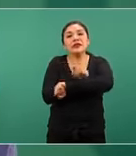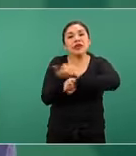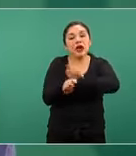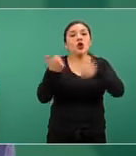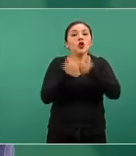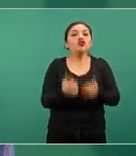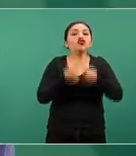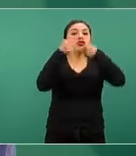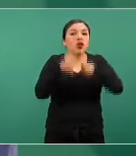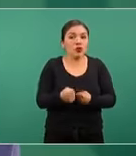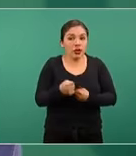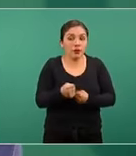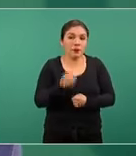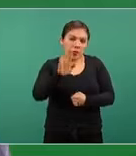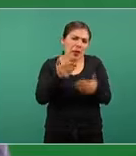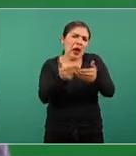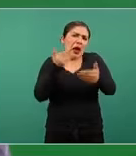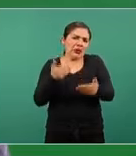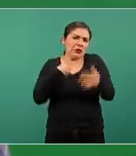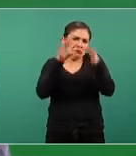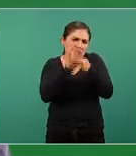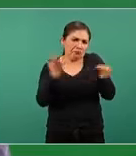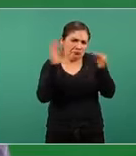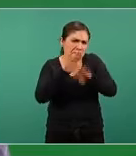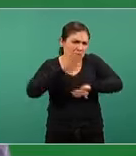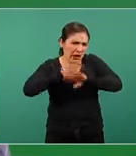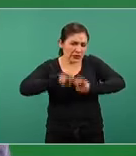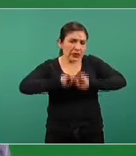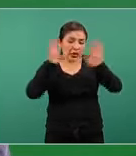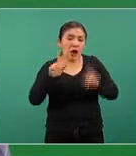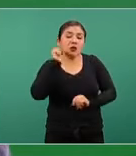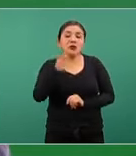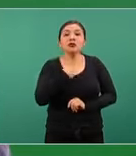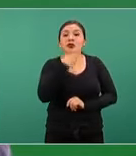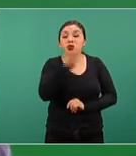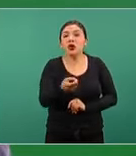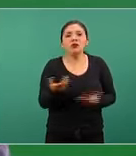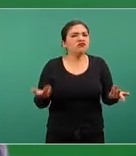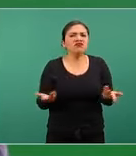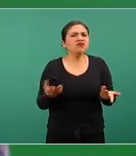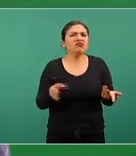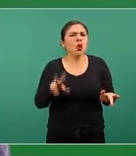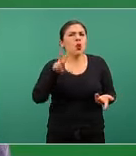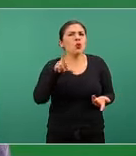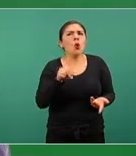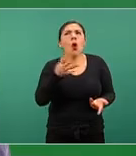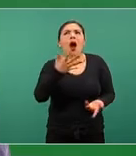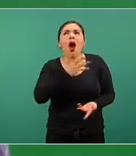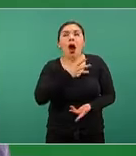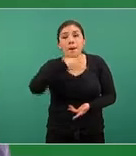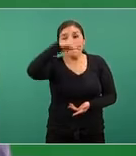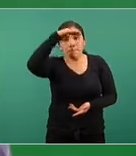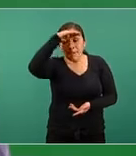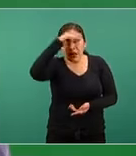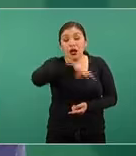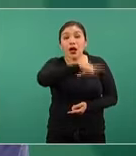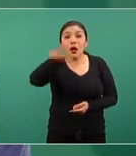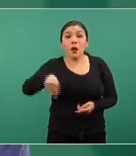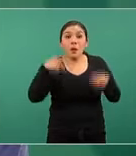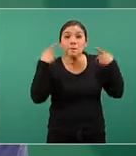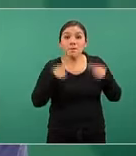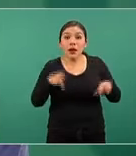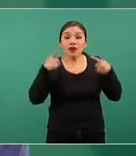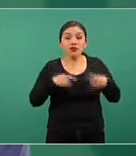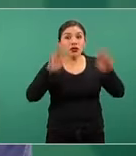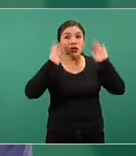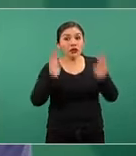para adelantarlo y en términos muy concretos podemos decir que no hay razón para que las personas que